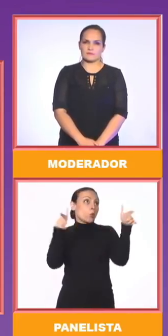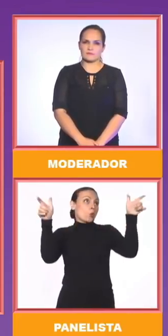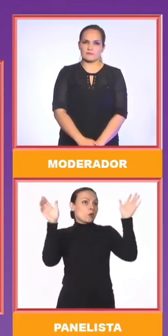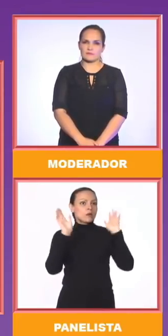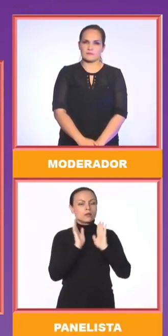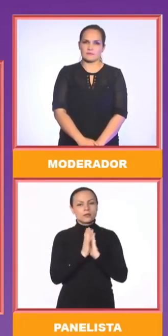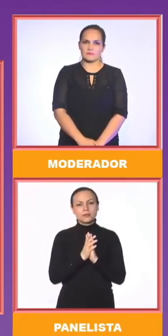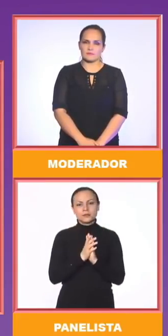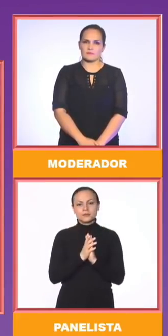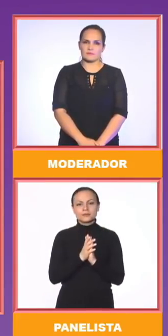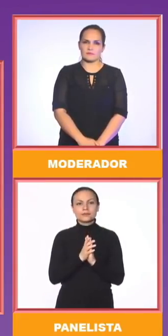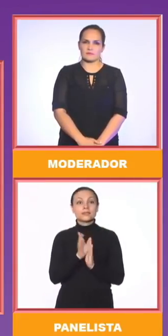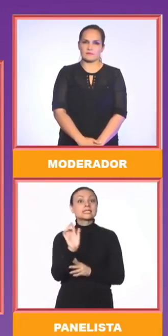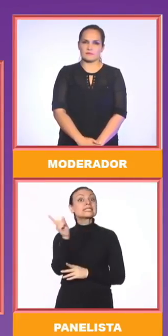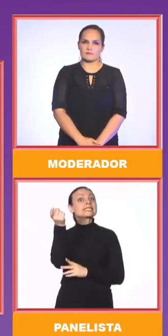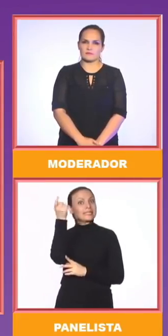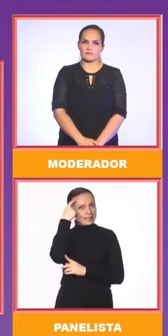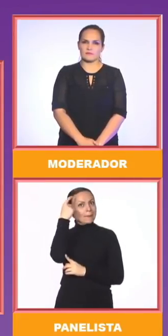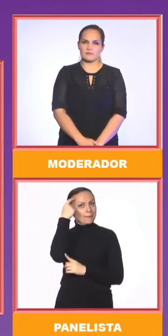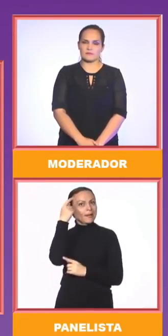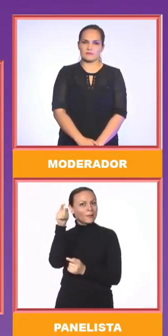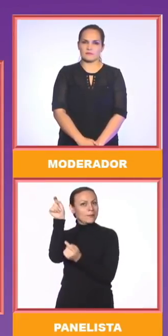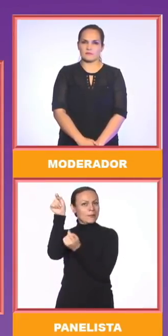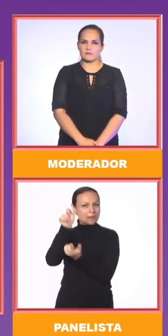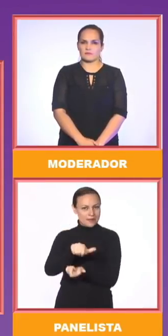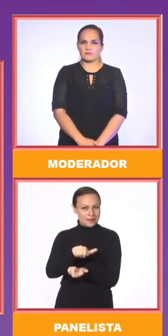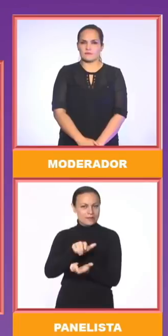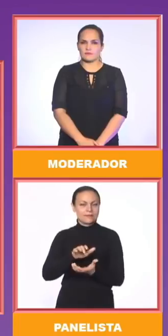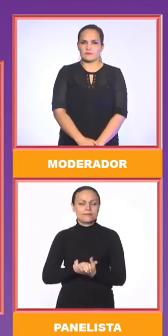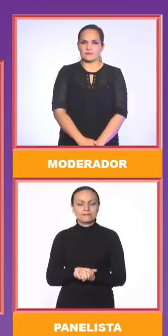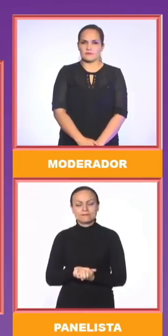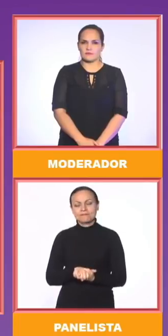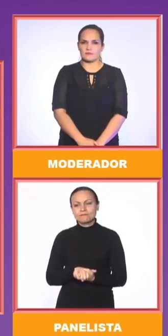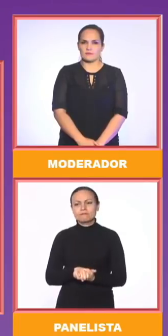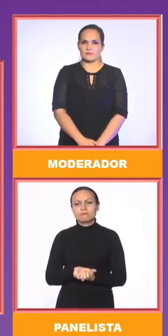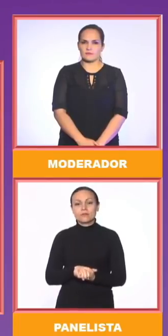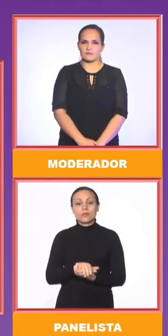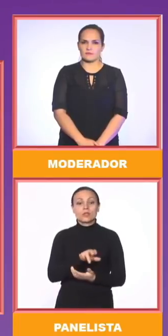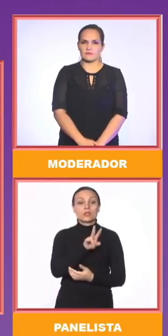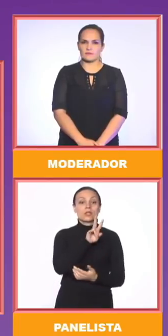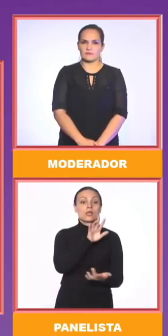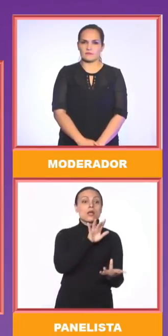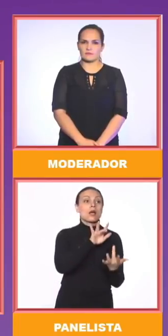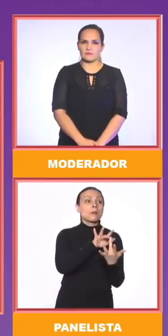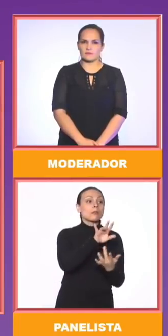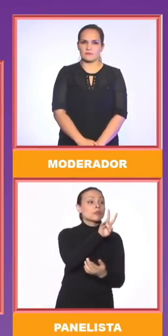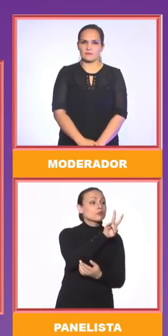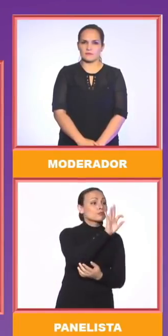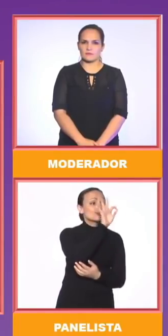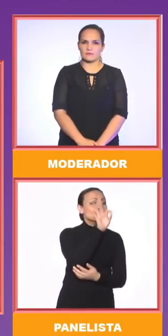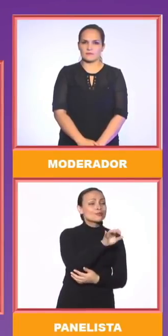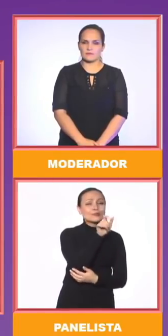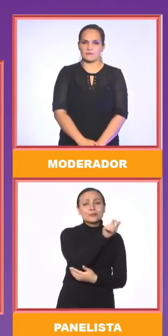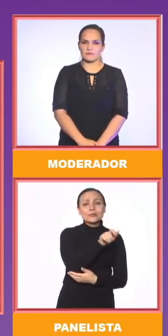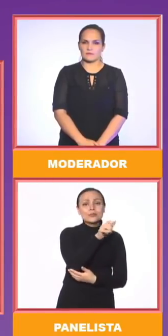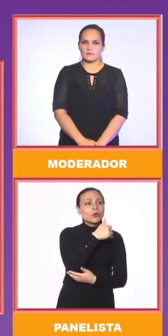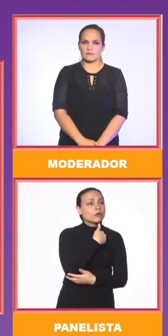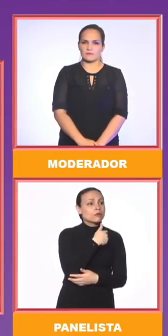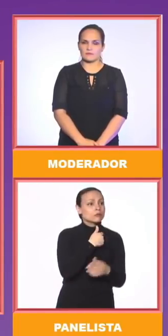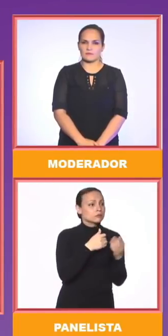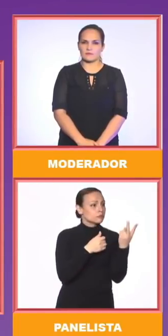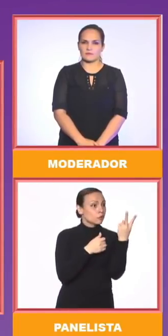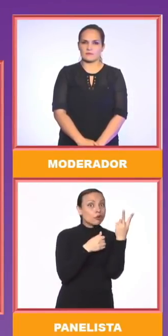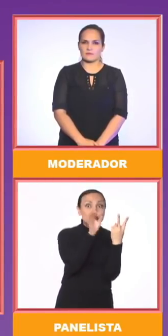Serpilo Paga. Pero 2% y 200.000 jóvenes cada año quedan sin